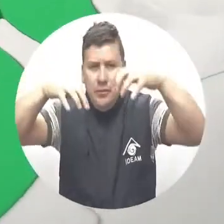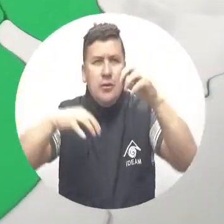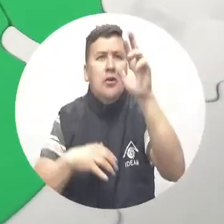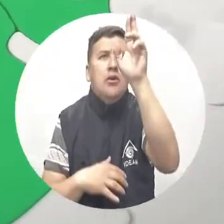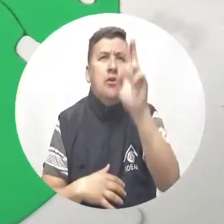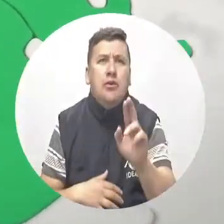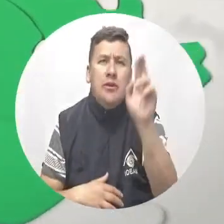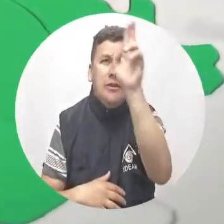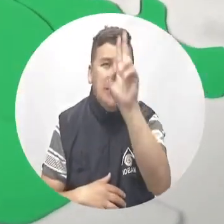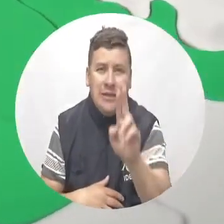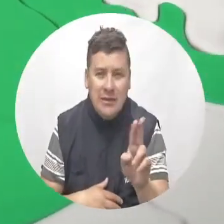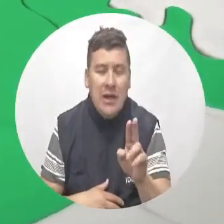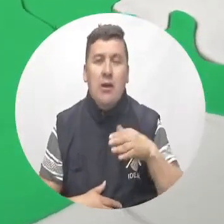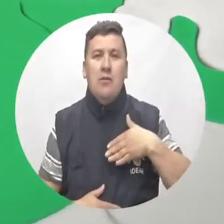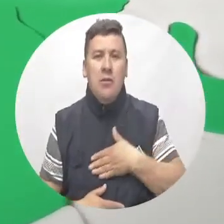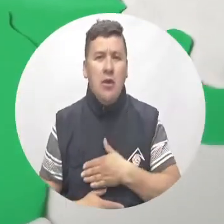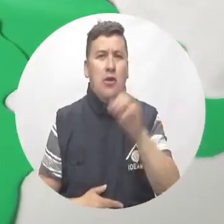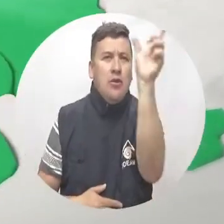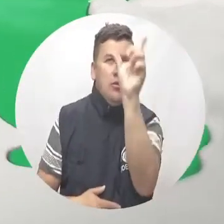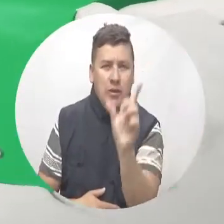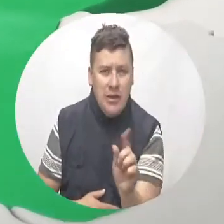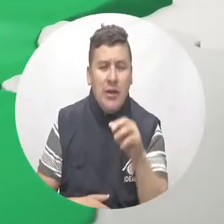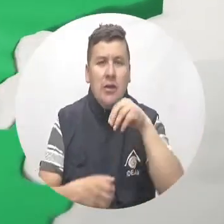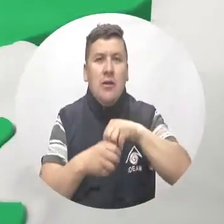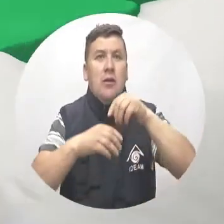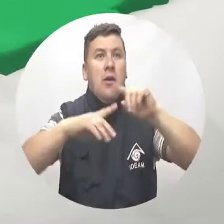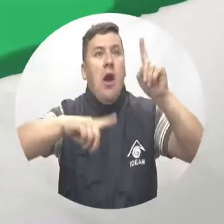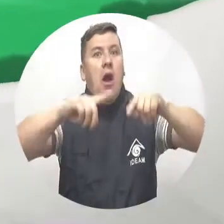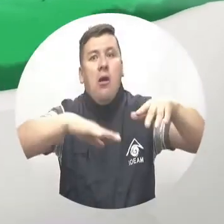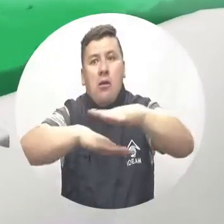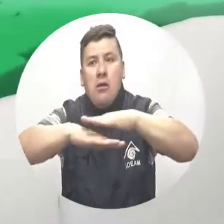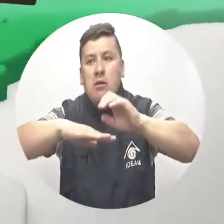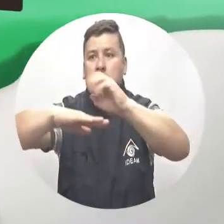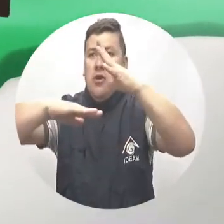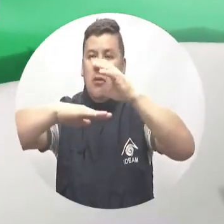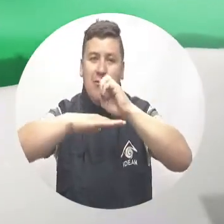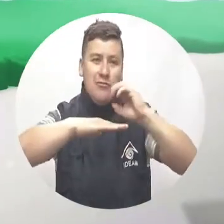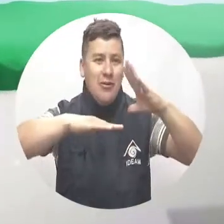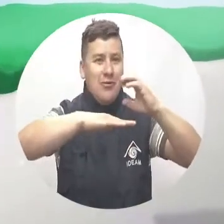Cesar, Sucre y Bolívar, disfrutando de tiempo seco en el resto de la región.